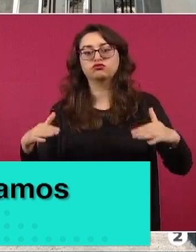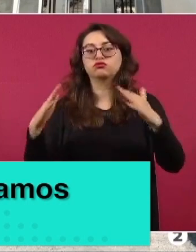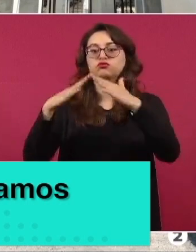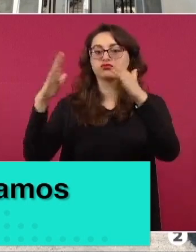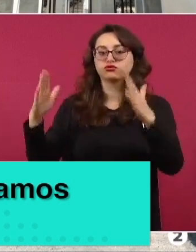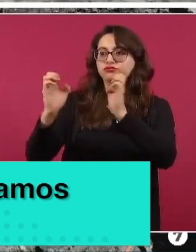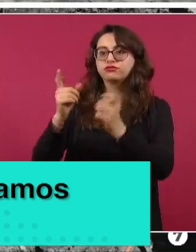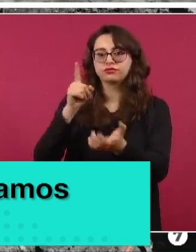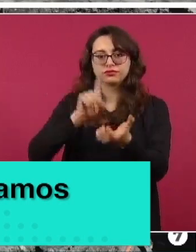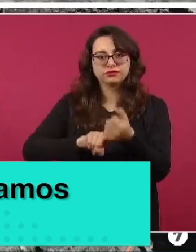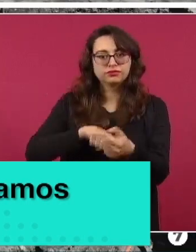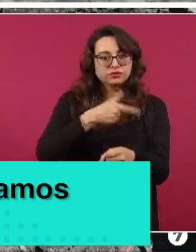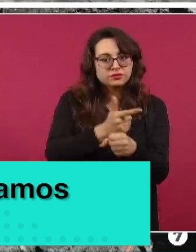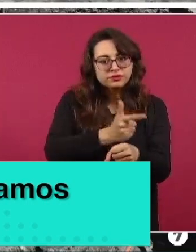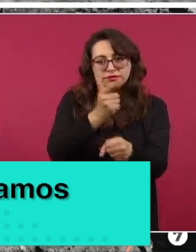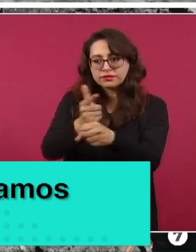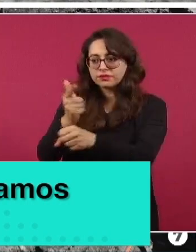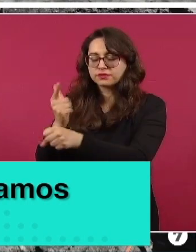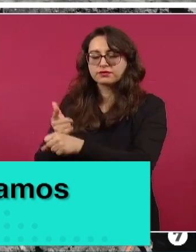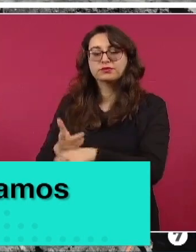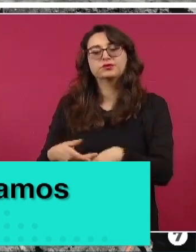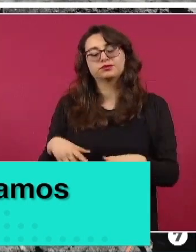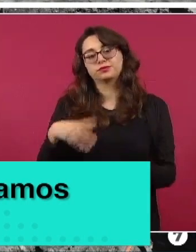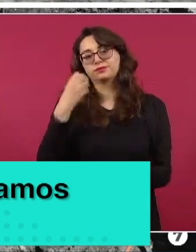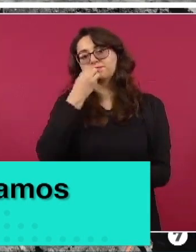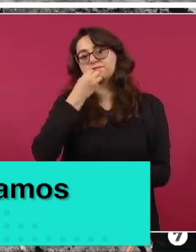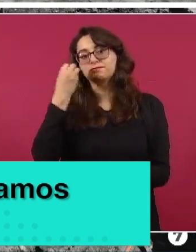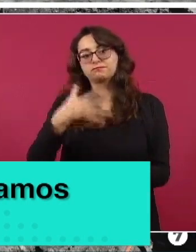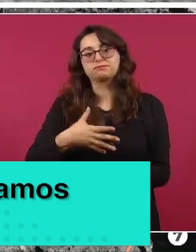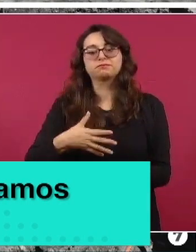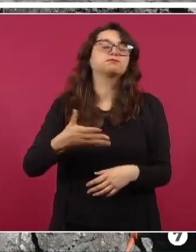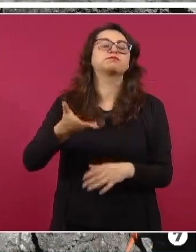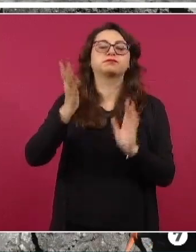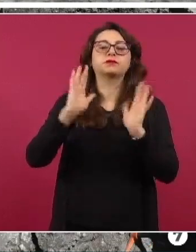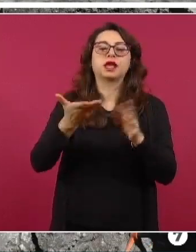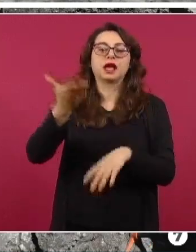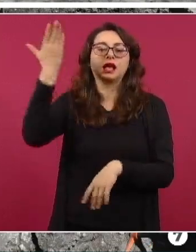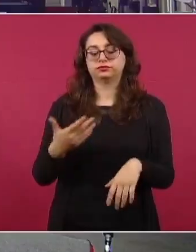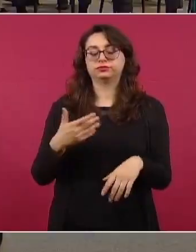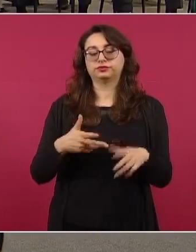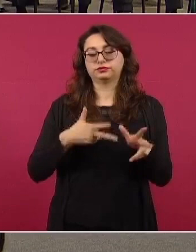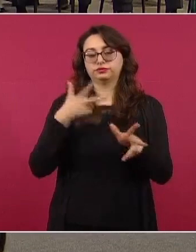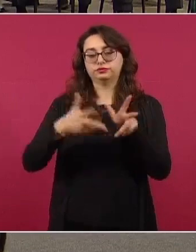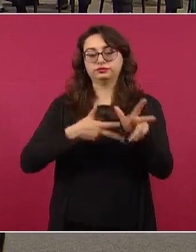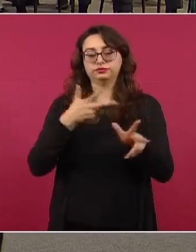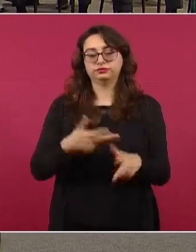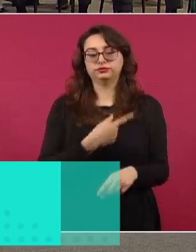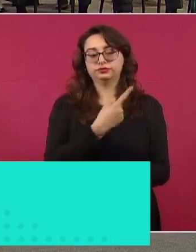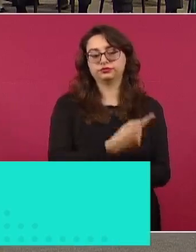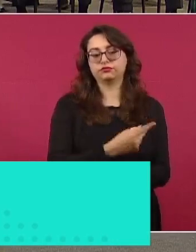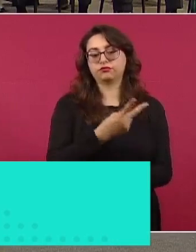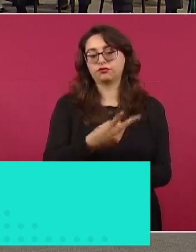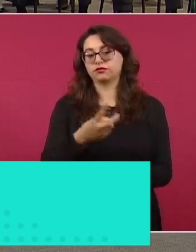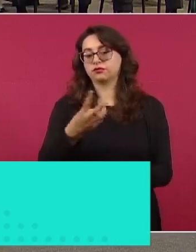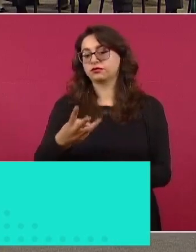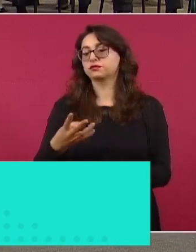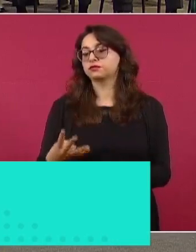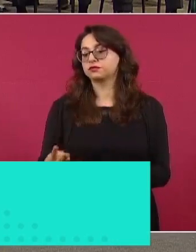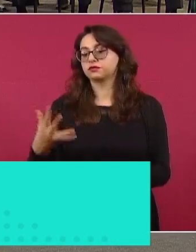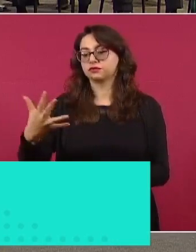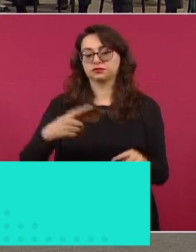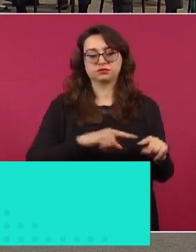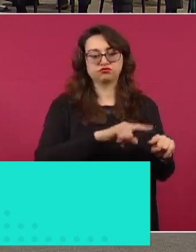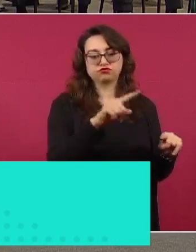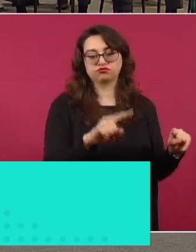recuperada de los 2.688 bienes inmuebles que se encontraron. Básicamente se ha